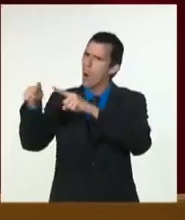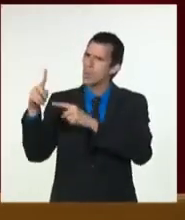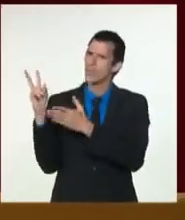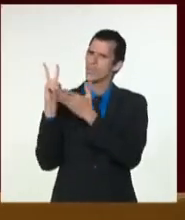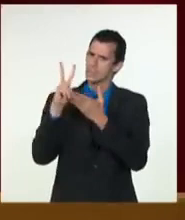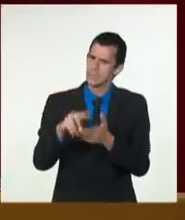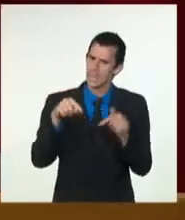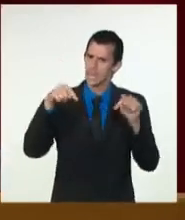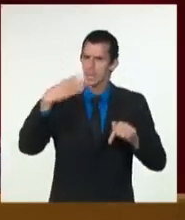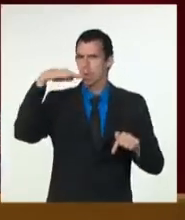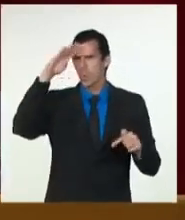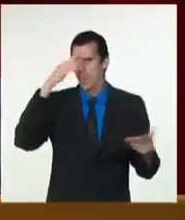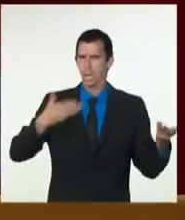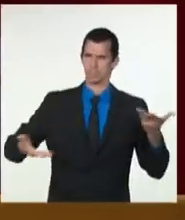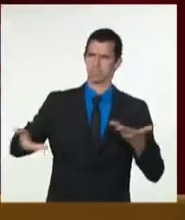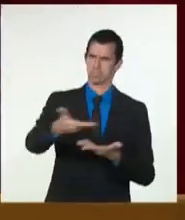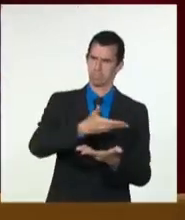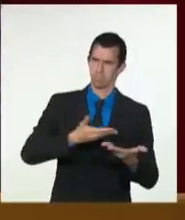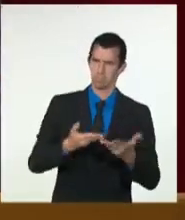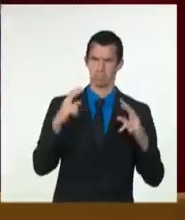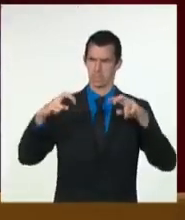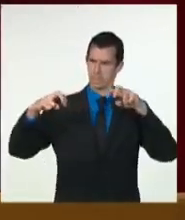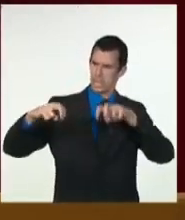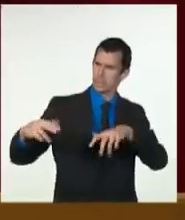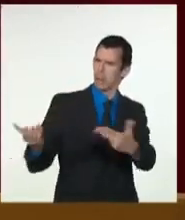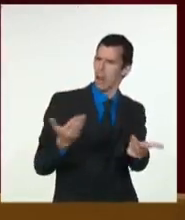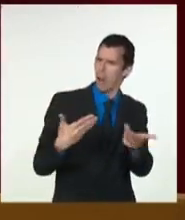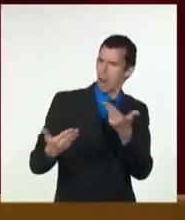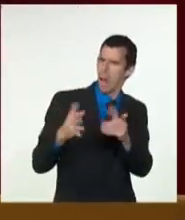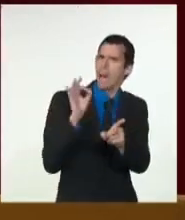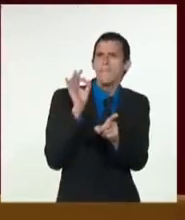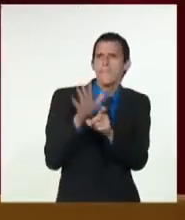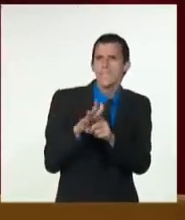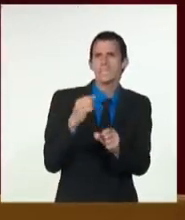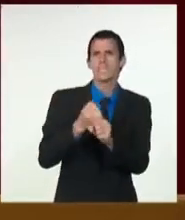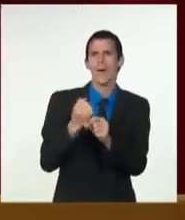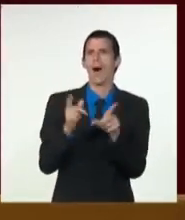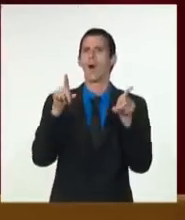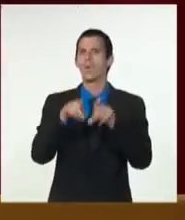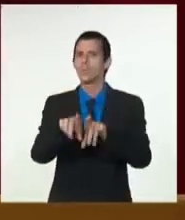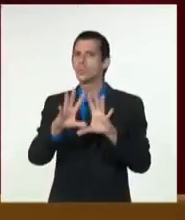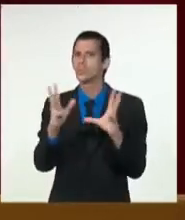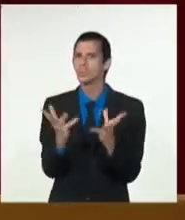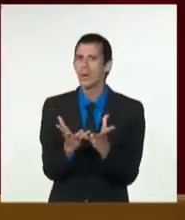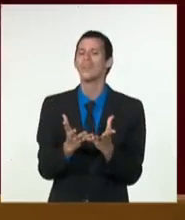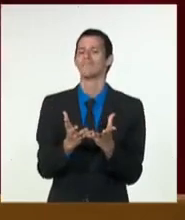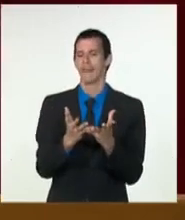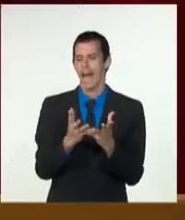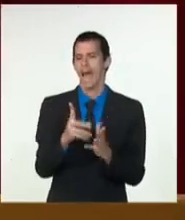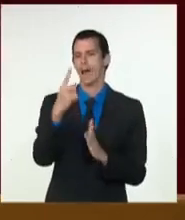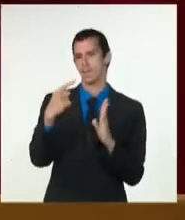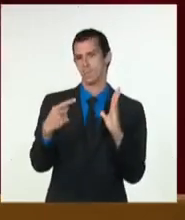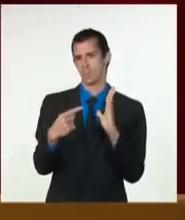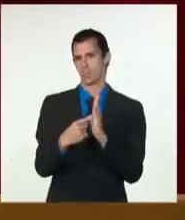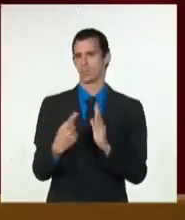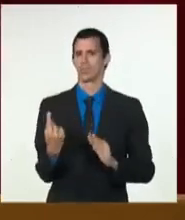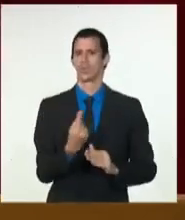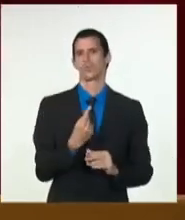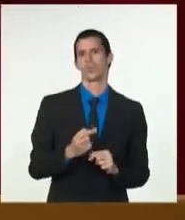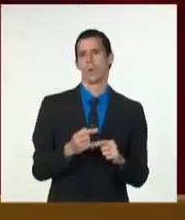bases, proyectos y programas mutuos de inversión en sectores como la energía, la agricultura, incluida la cañera,